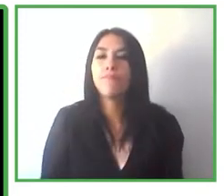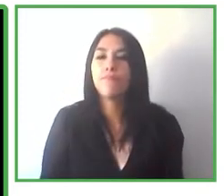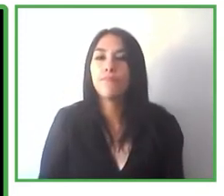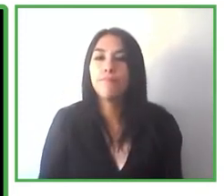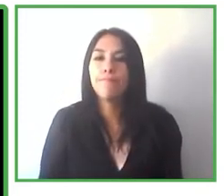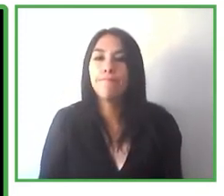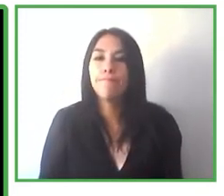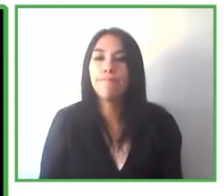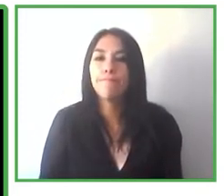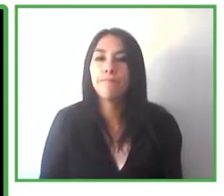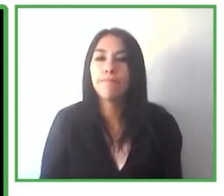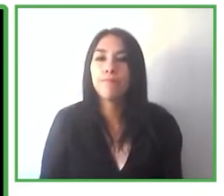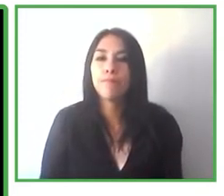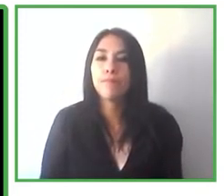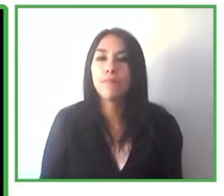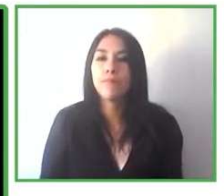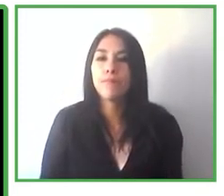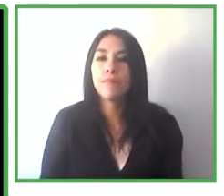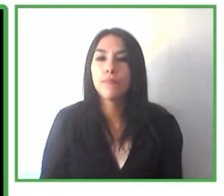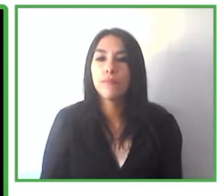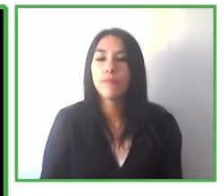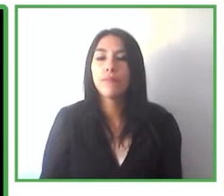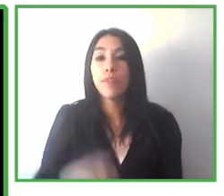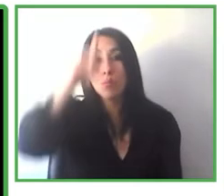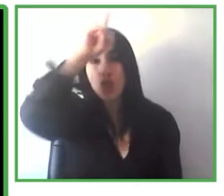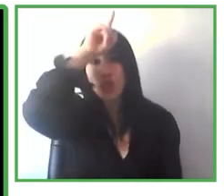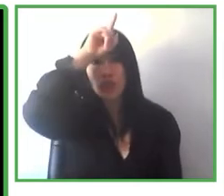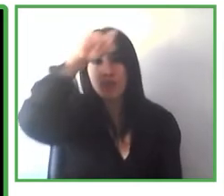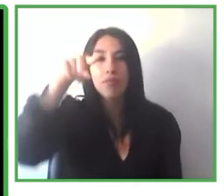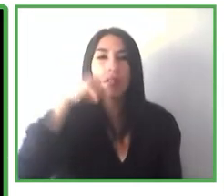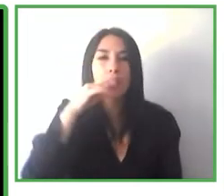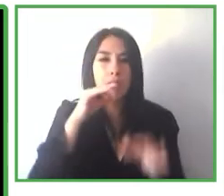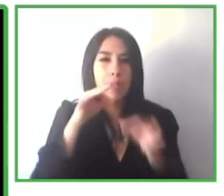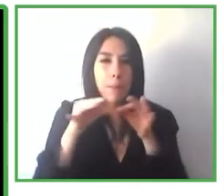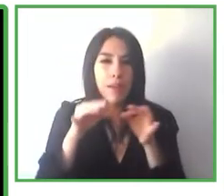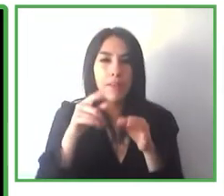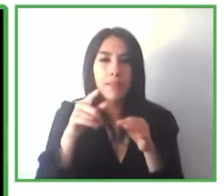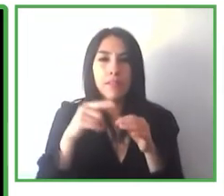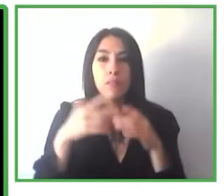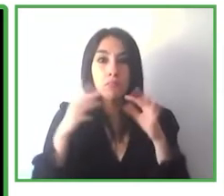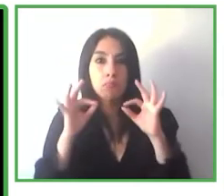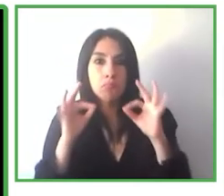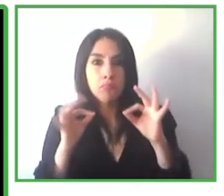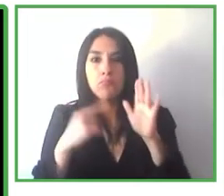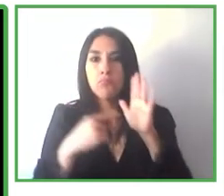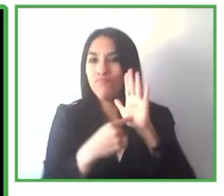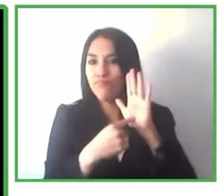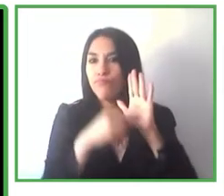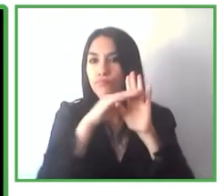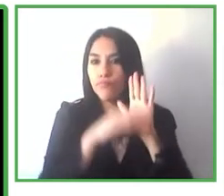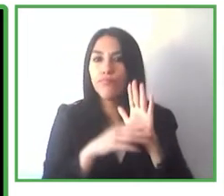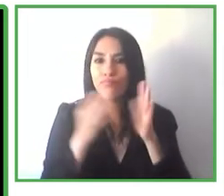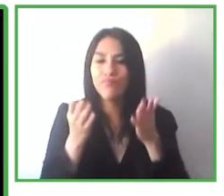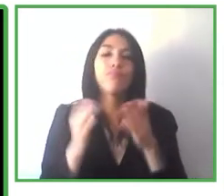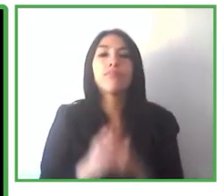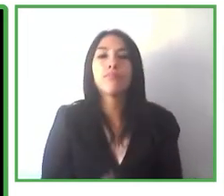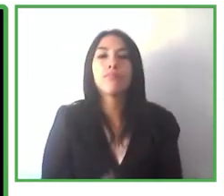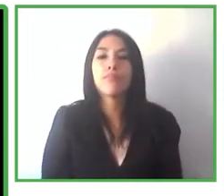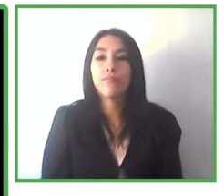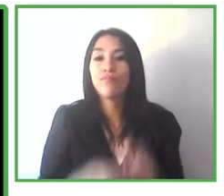están pidiendo en comportamiento o en legislación instrucciones simplemente introduciendo un código Navilens cualquier usuario